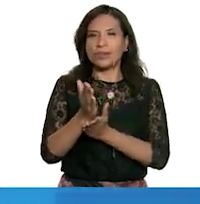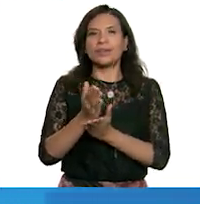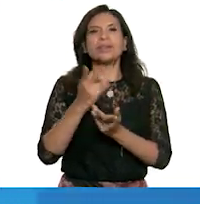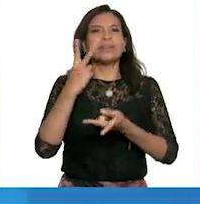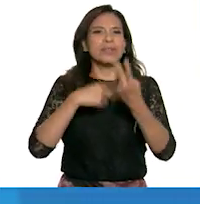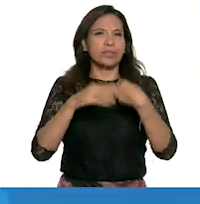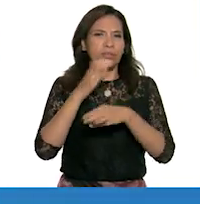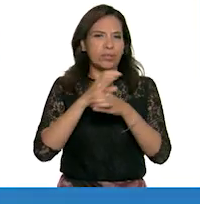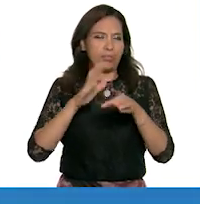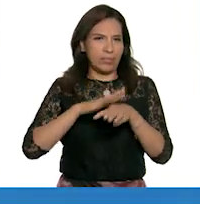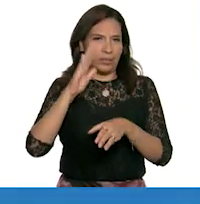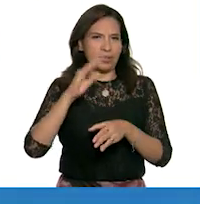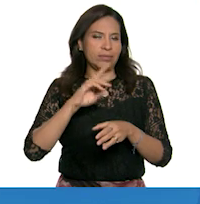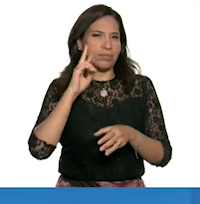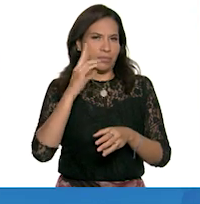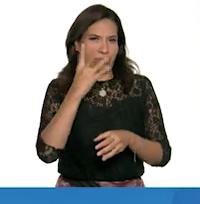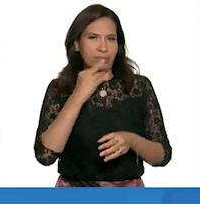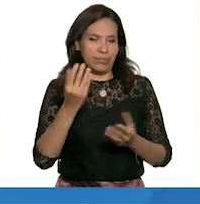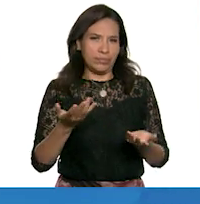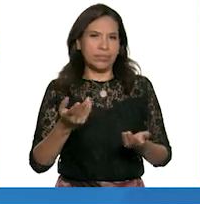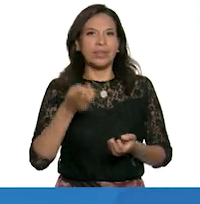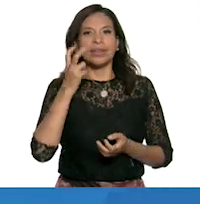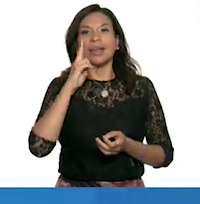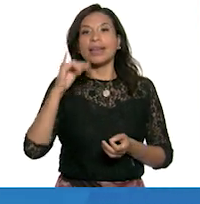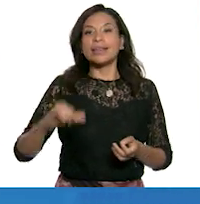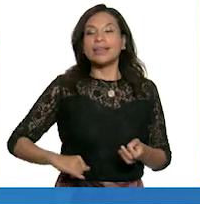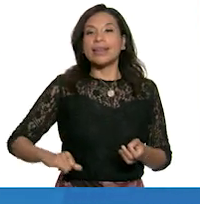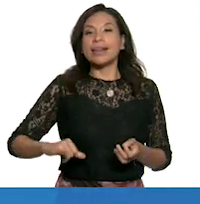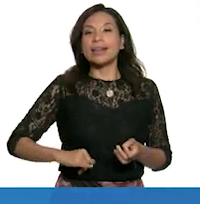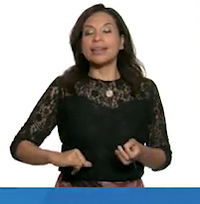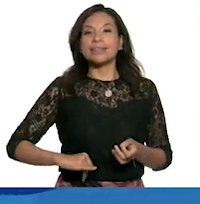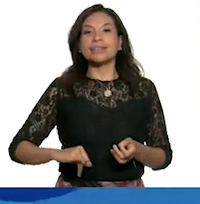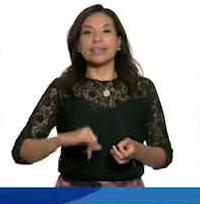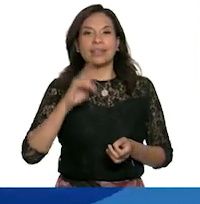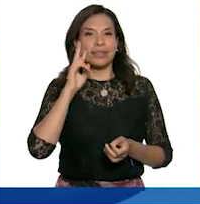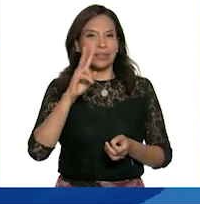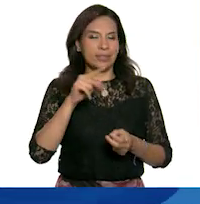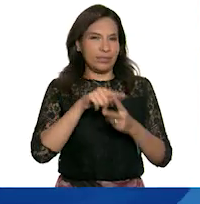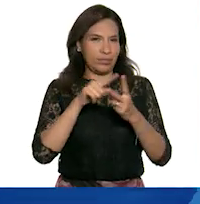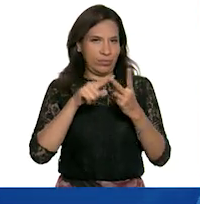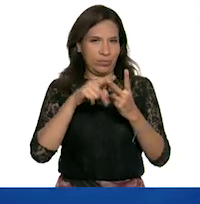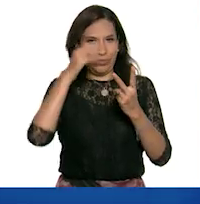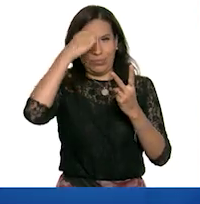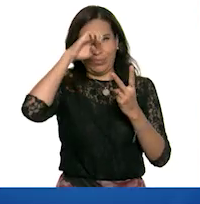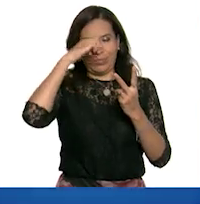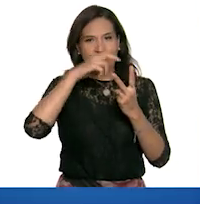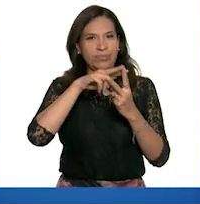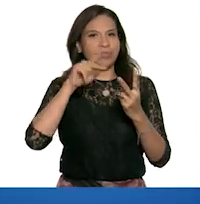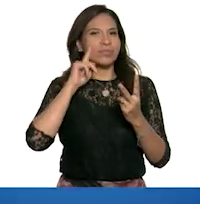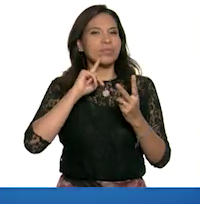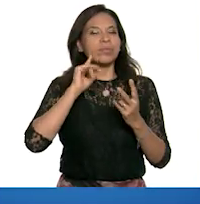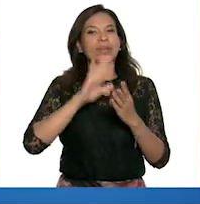cosas maravillosas. Bueno, qué interesante escuchar la experiencia de estas dos jovencitas que se atreven a practicar un deporte